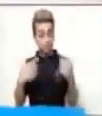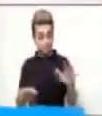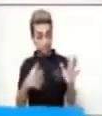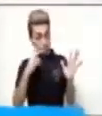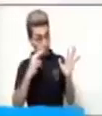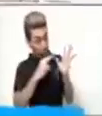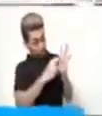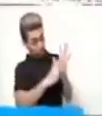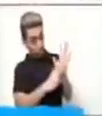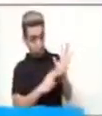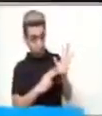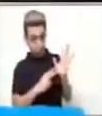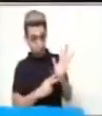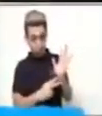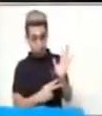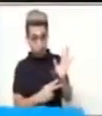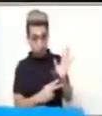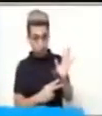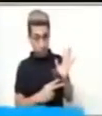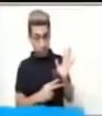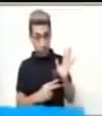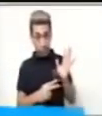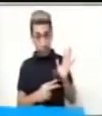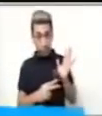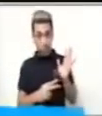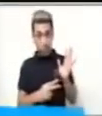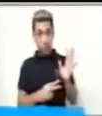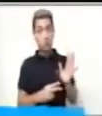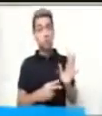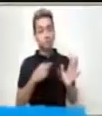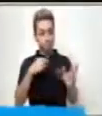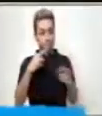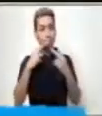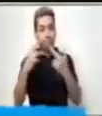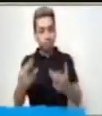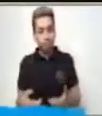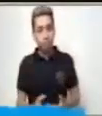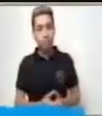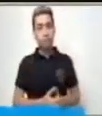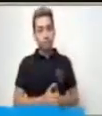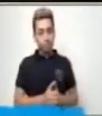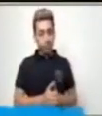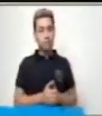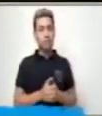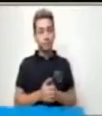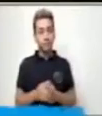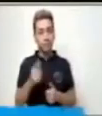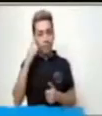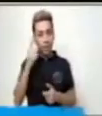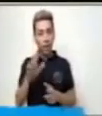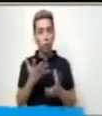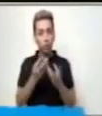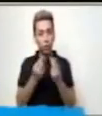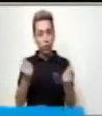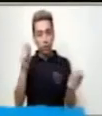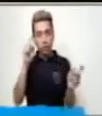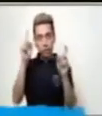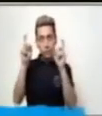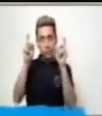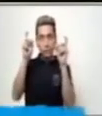con anterioridad, vamos a responder y a resolver este acertijo.